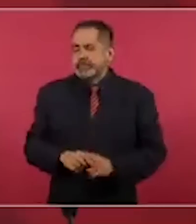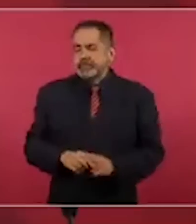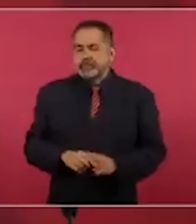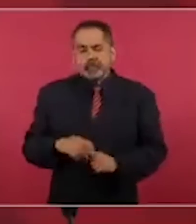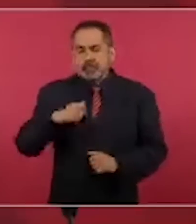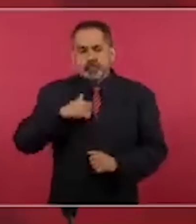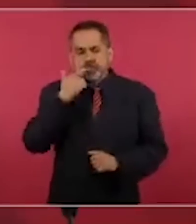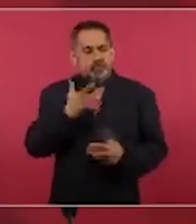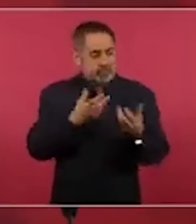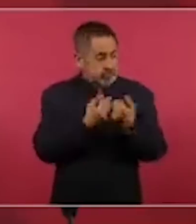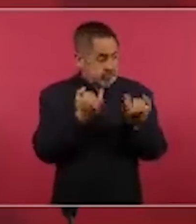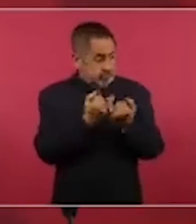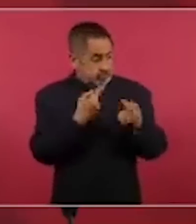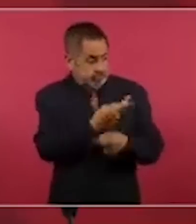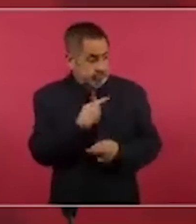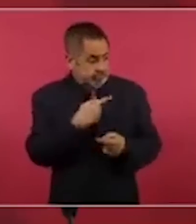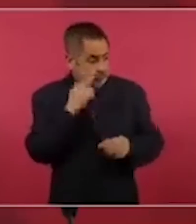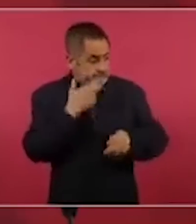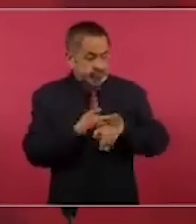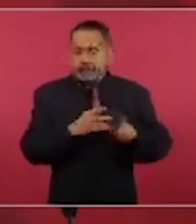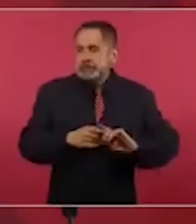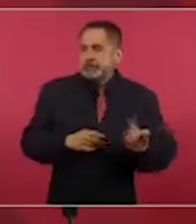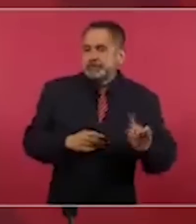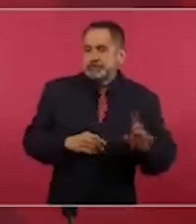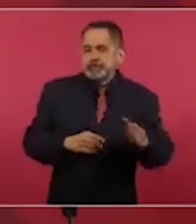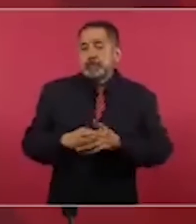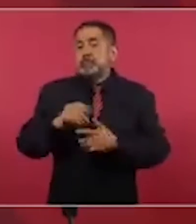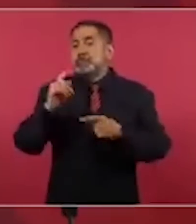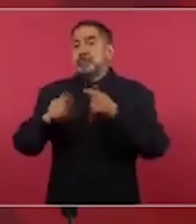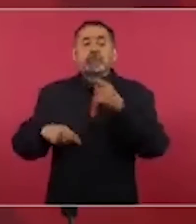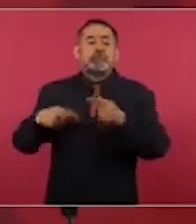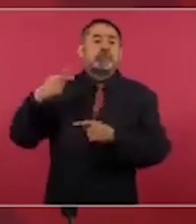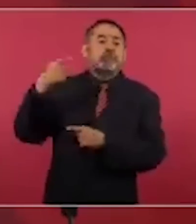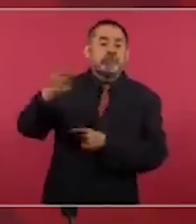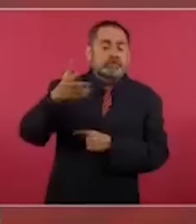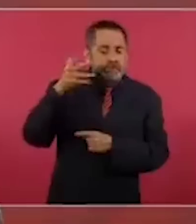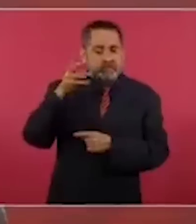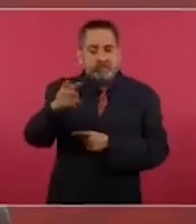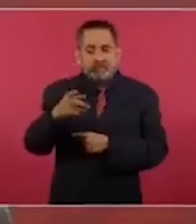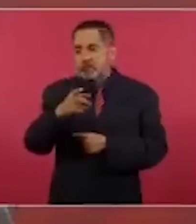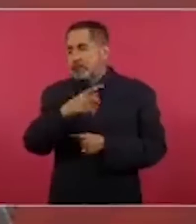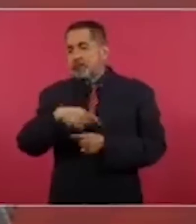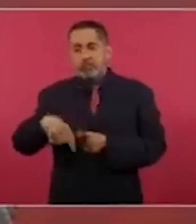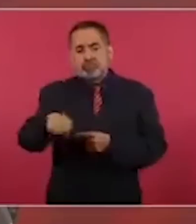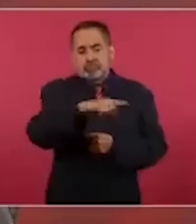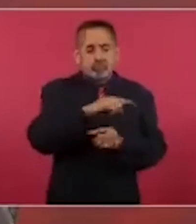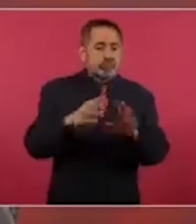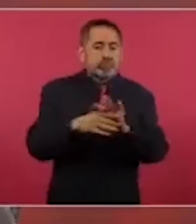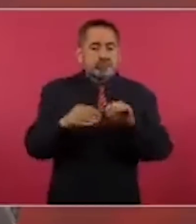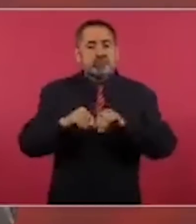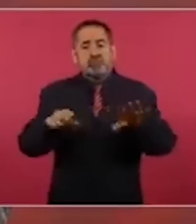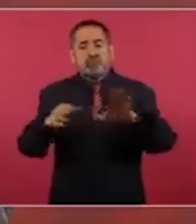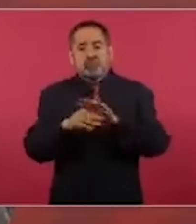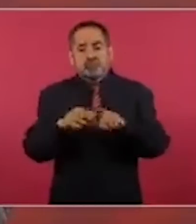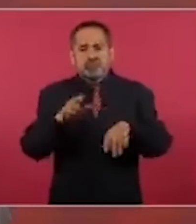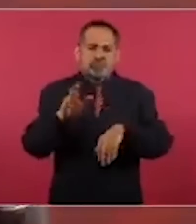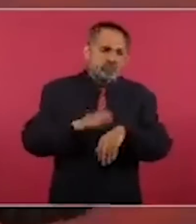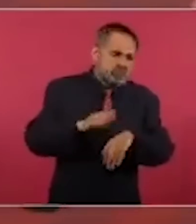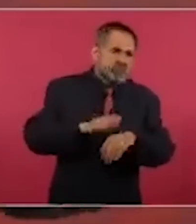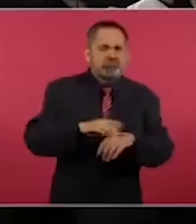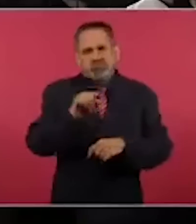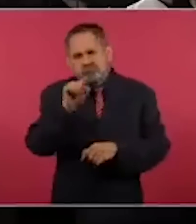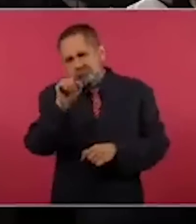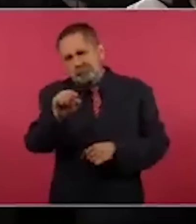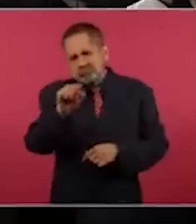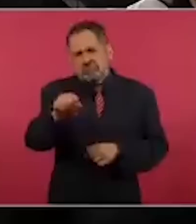no quiero que el día de mañana aquí ustedes me digan, oiga,